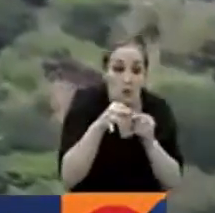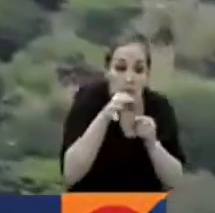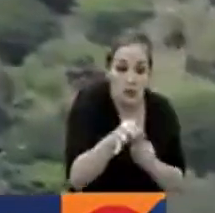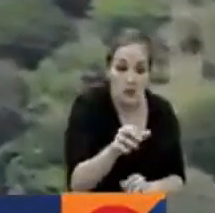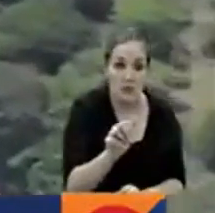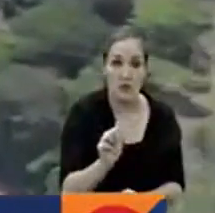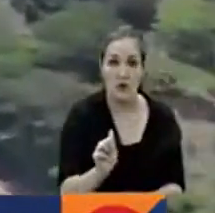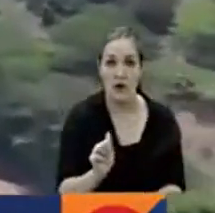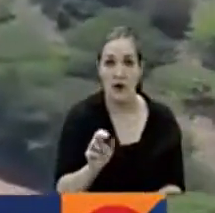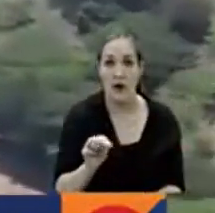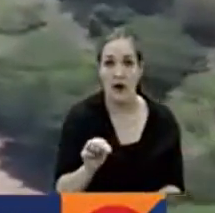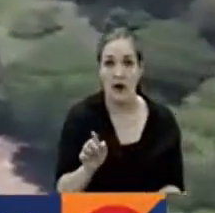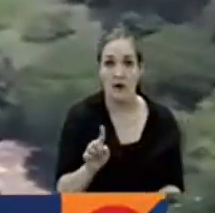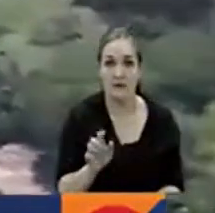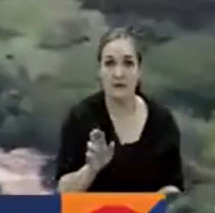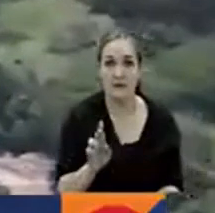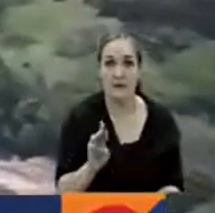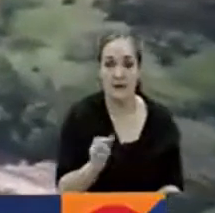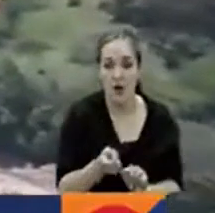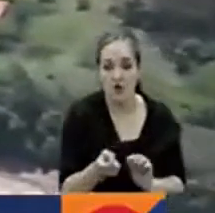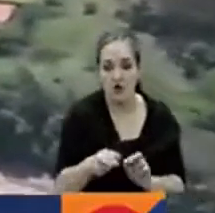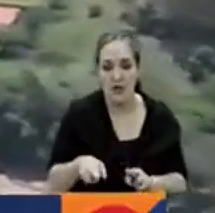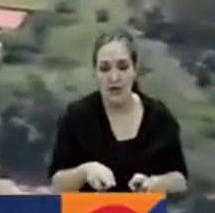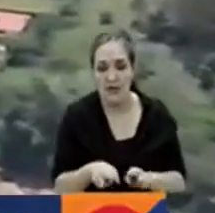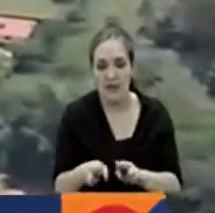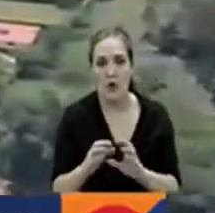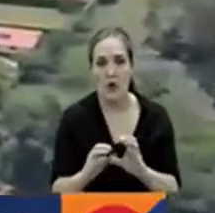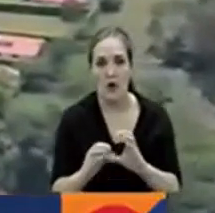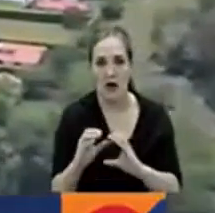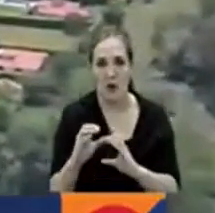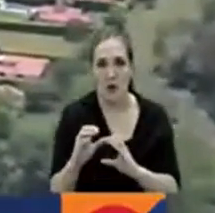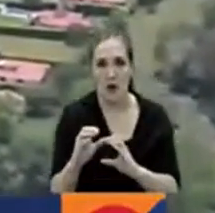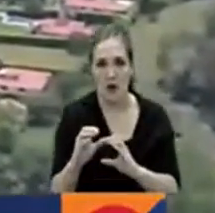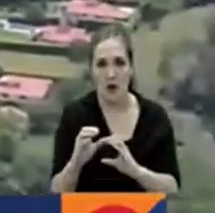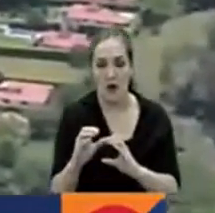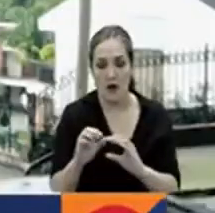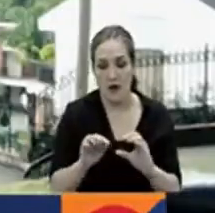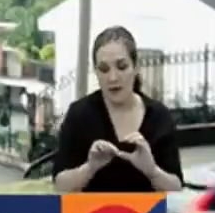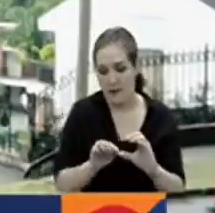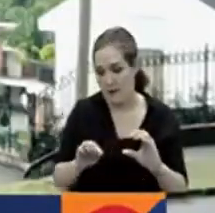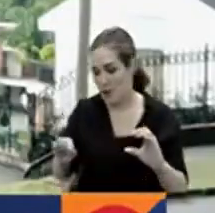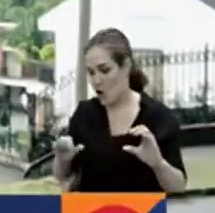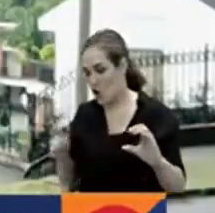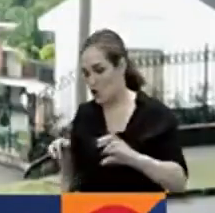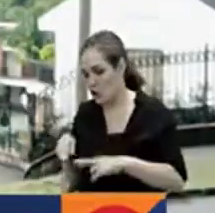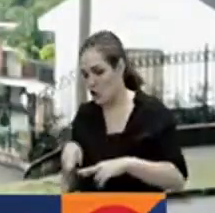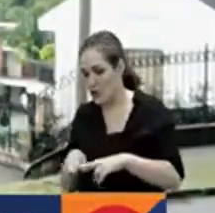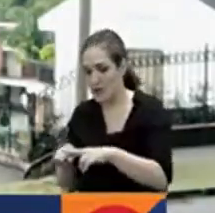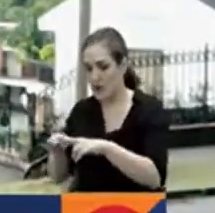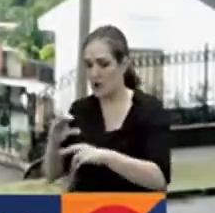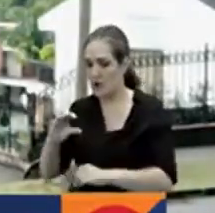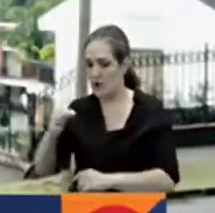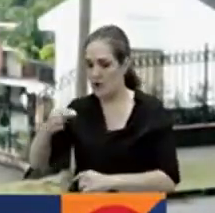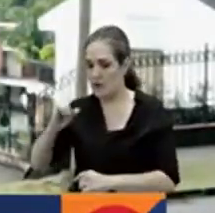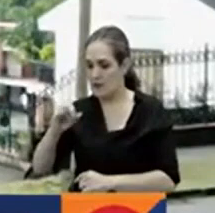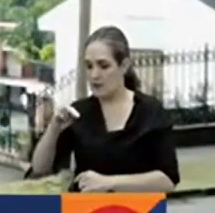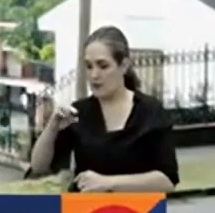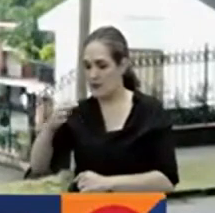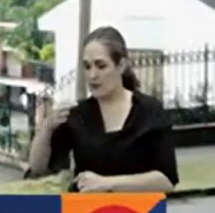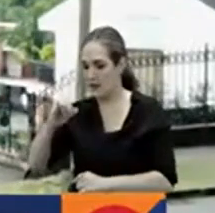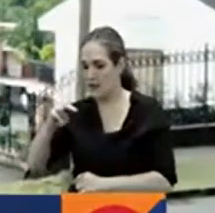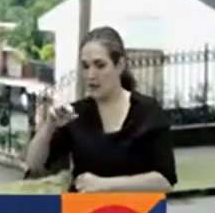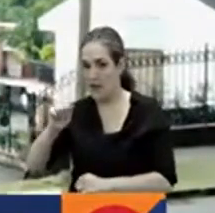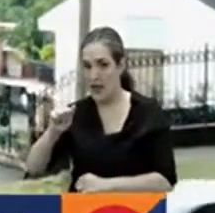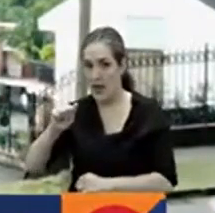terreno sobre el río Cauca. El río Chinchiná, que es afluente de este río, es una de las fuentes hídricas por donde podía bajar